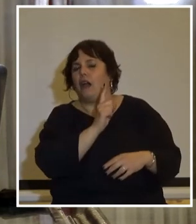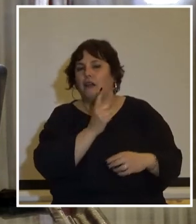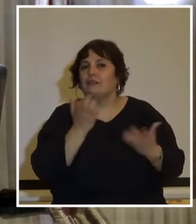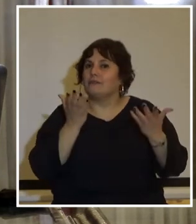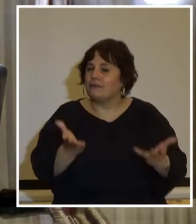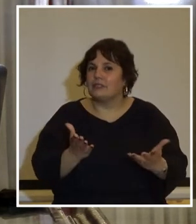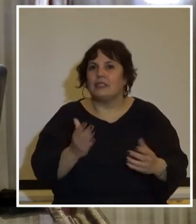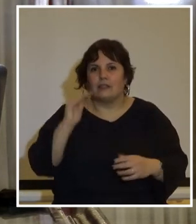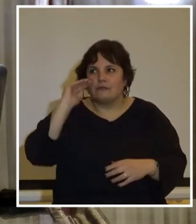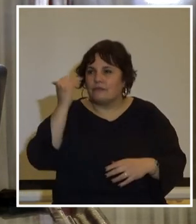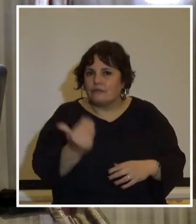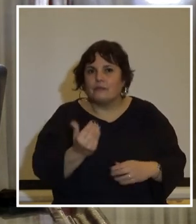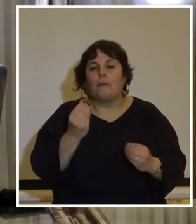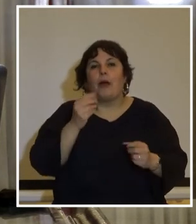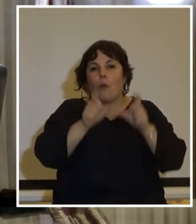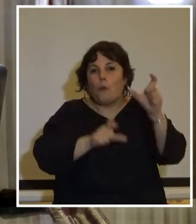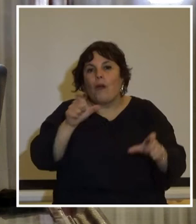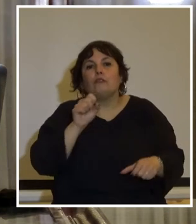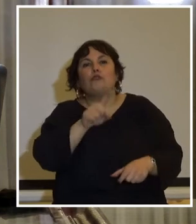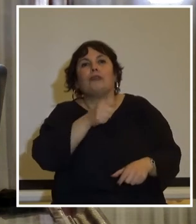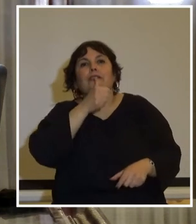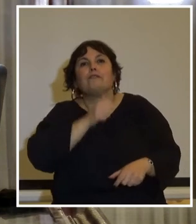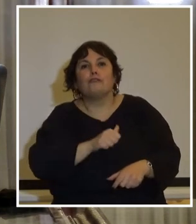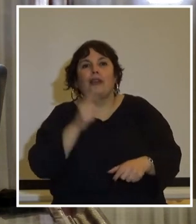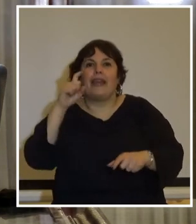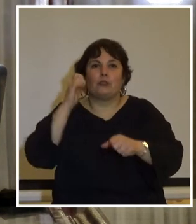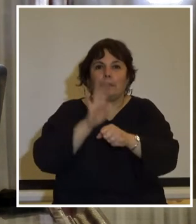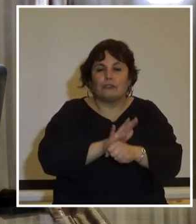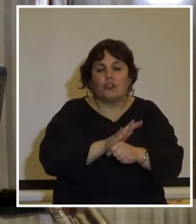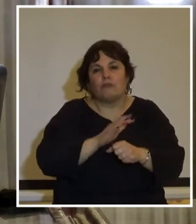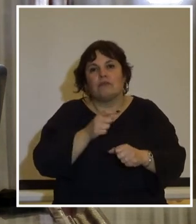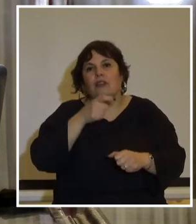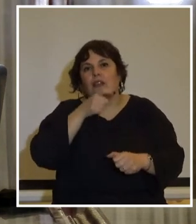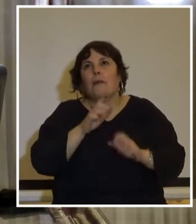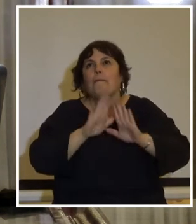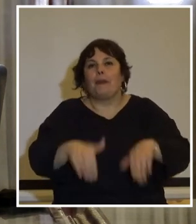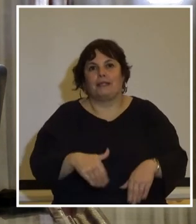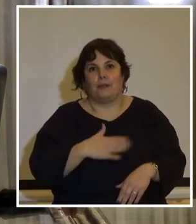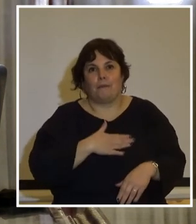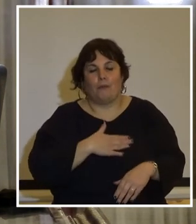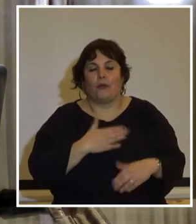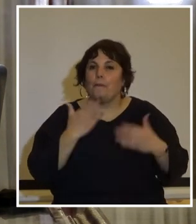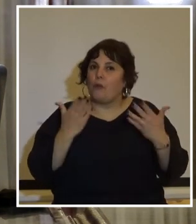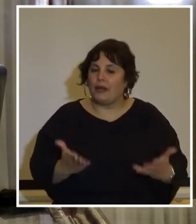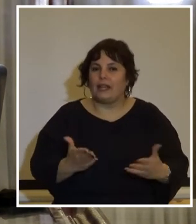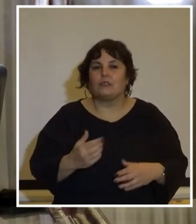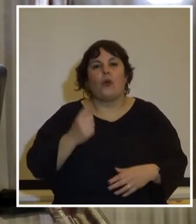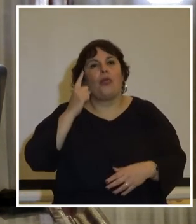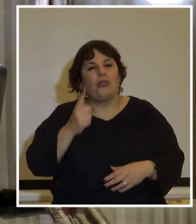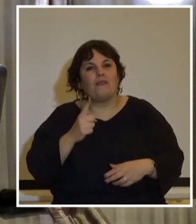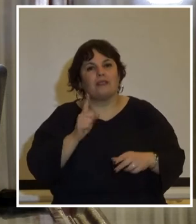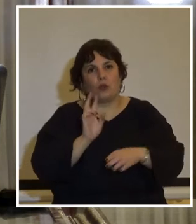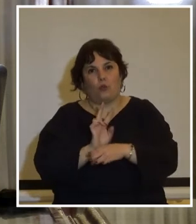efecto el conocimiento para un pueblo de la historia de su opresión pertenece a tu patrimonio y por tal debe ser